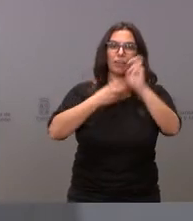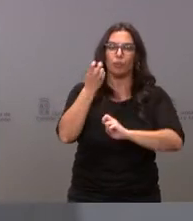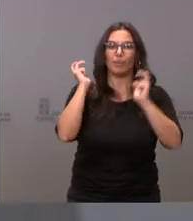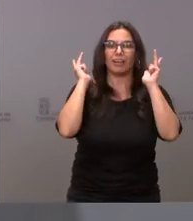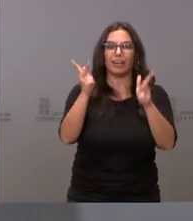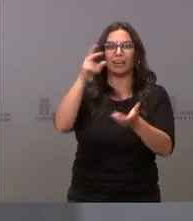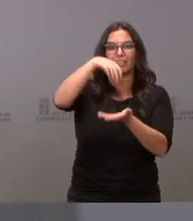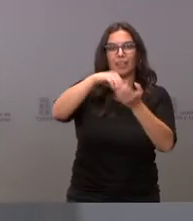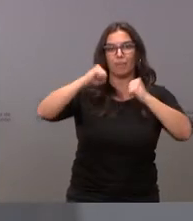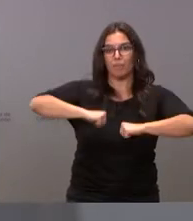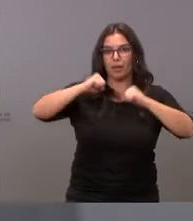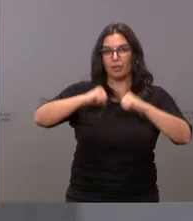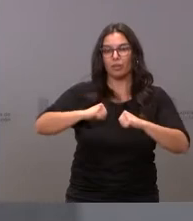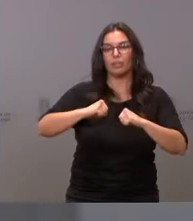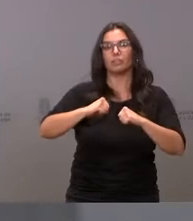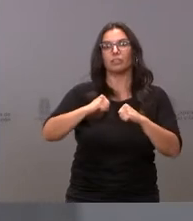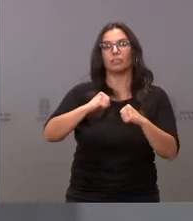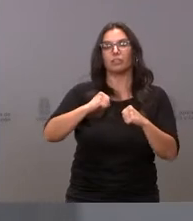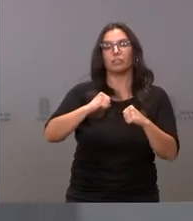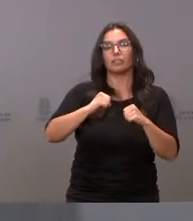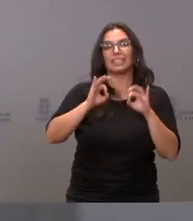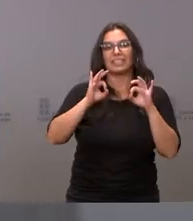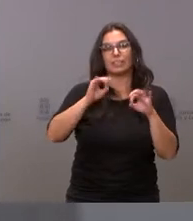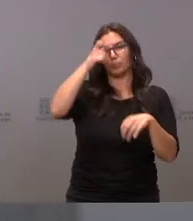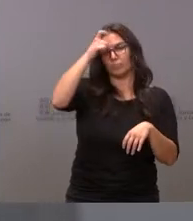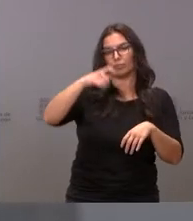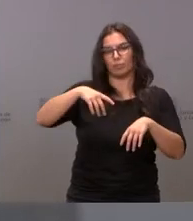residencia de mayores cortes en Burgos.